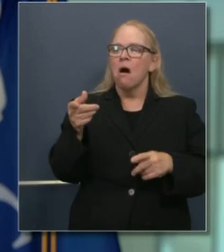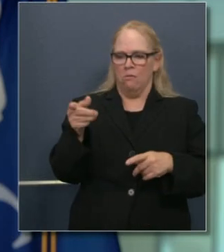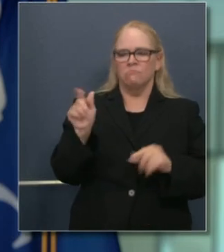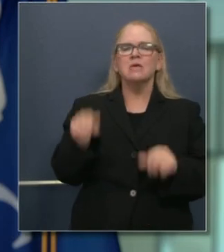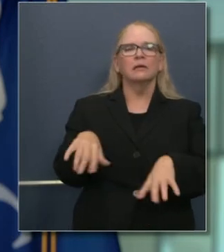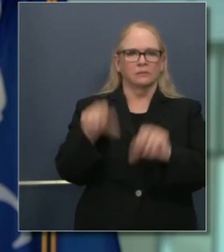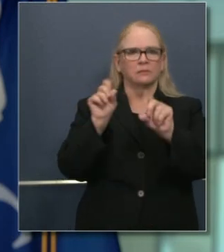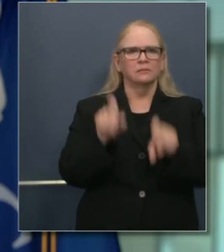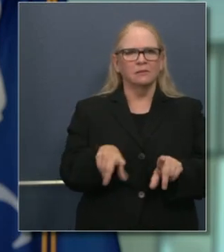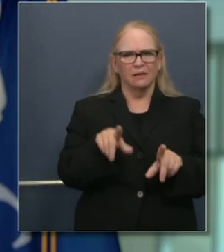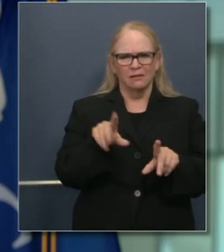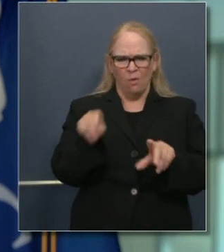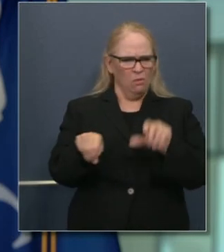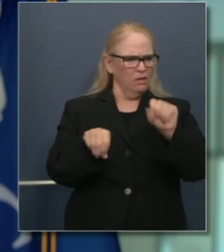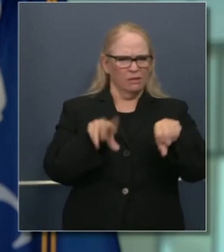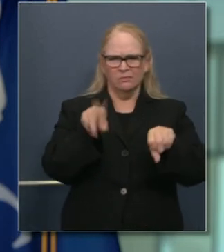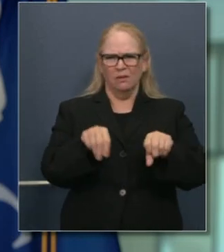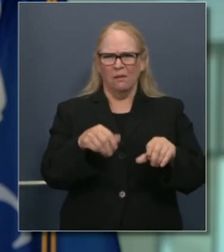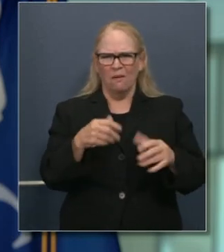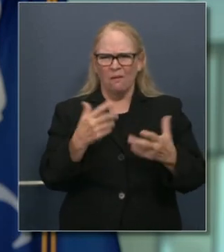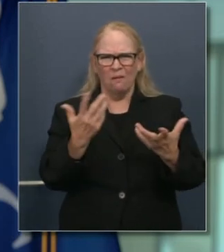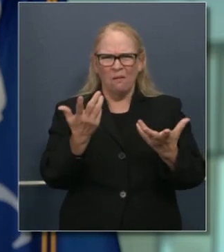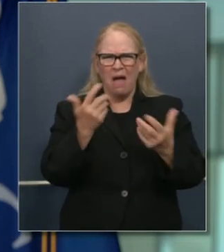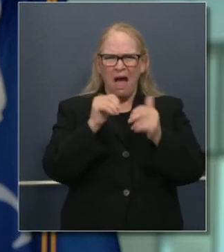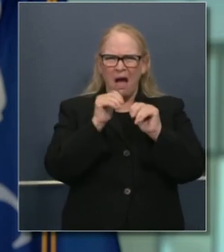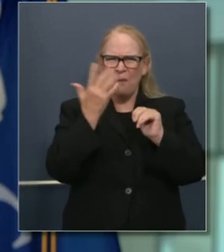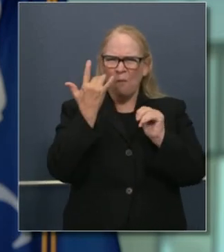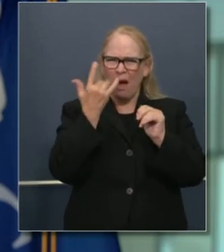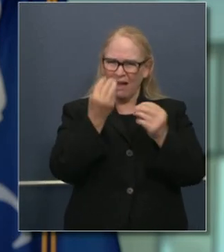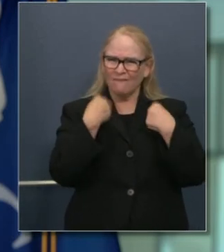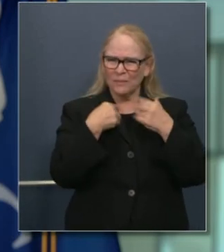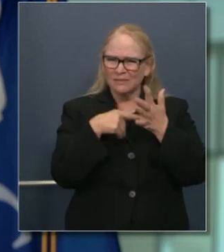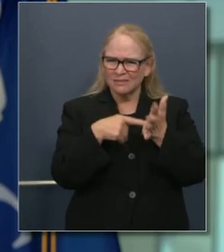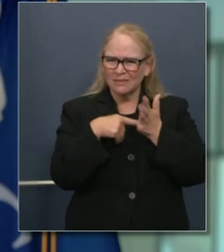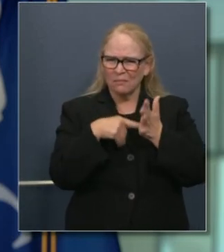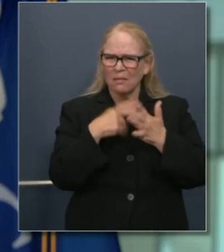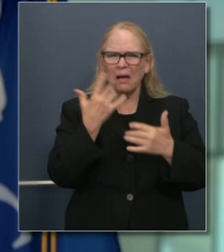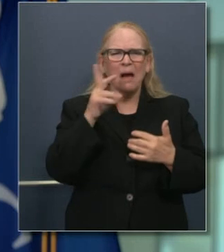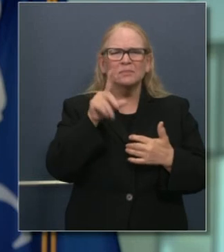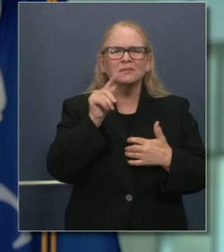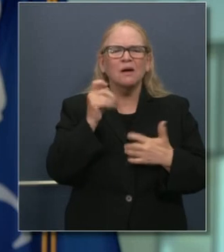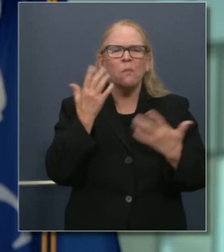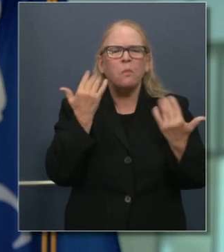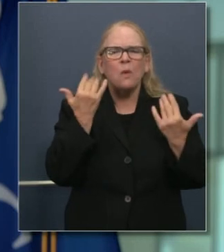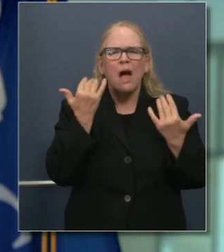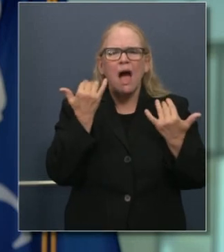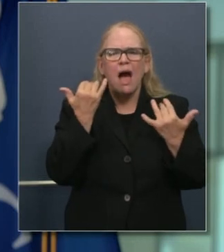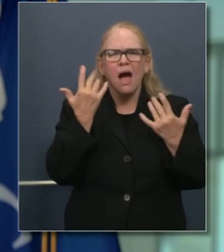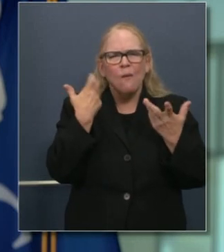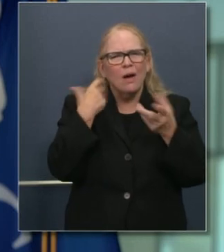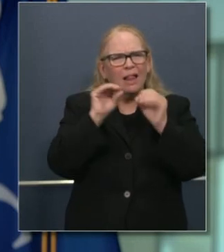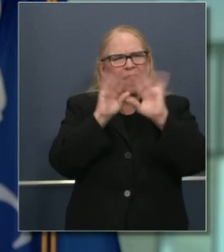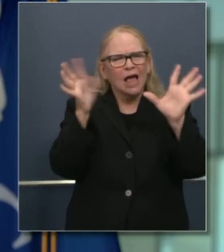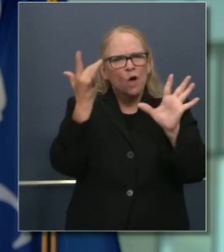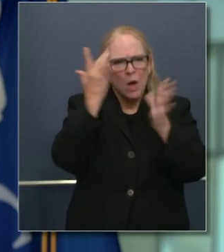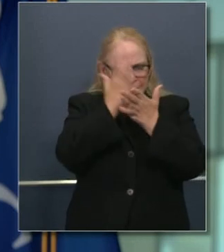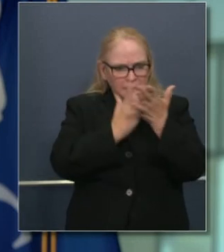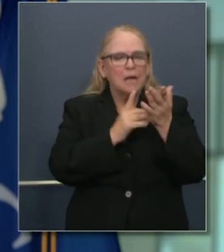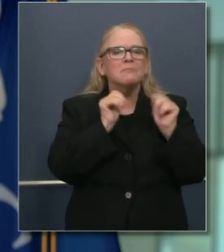administración sobre las personas que pueden someterse a una prueba? ¿Usted o el doctor Gali pueden actualizarnos sobre esto?